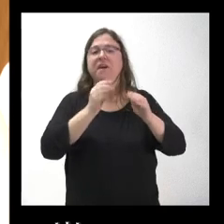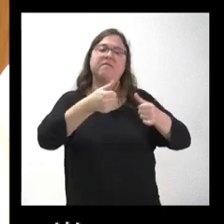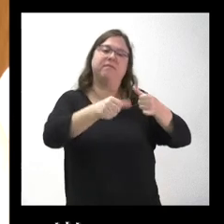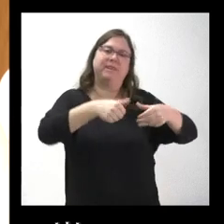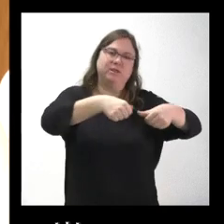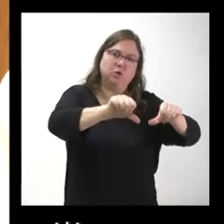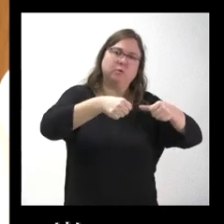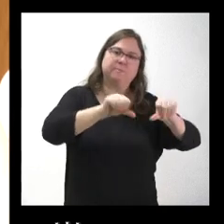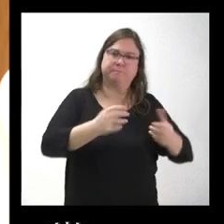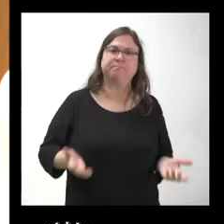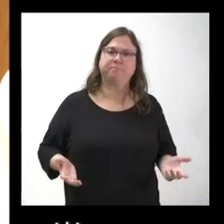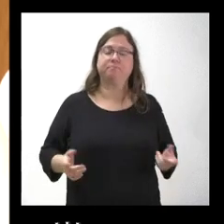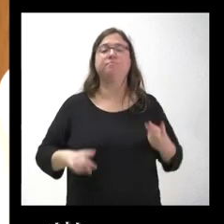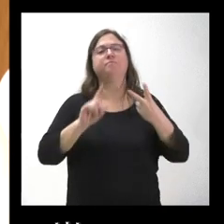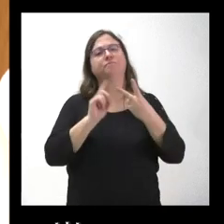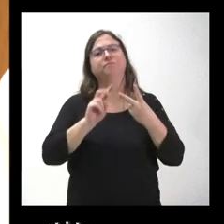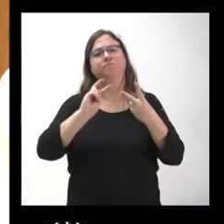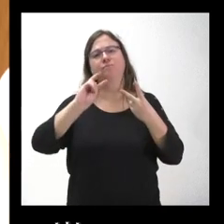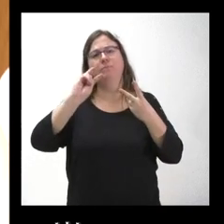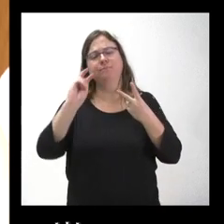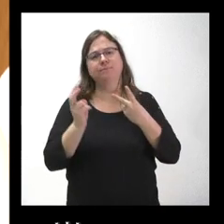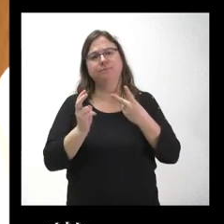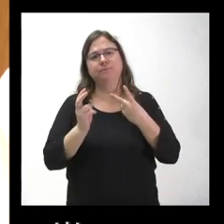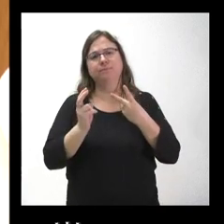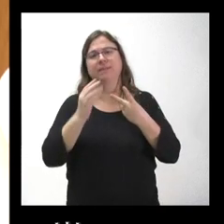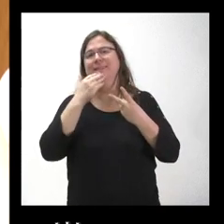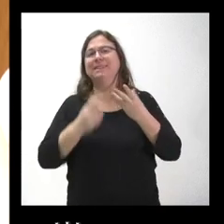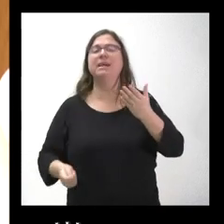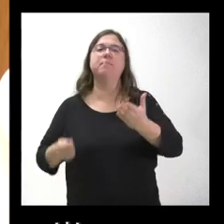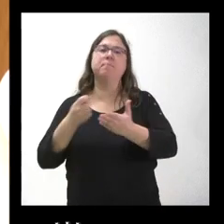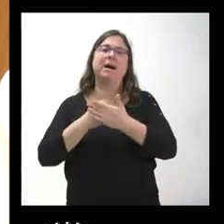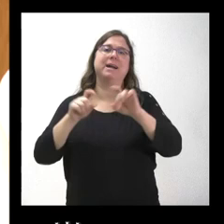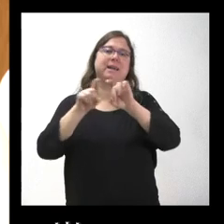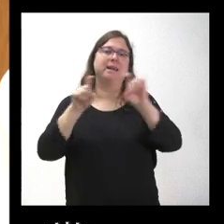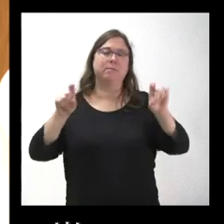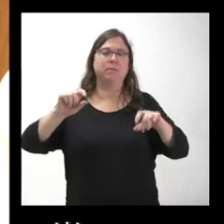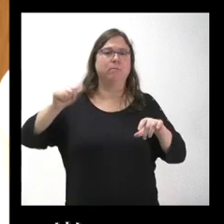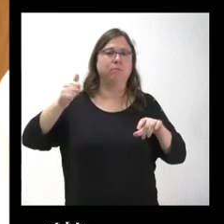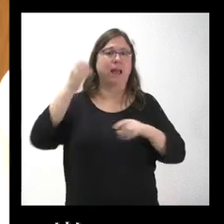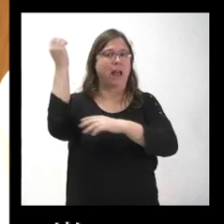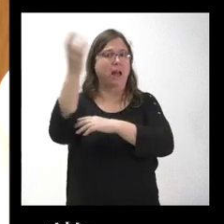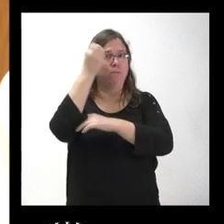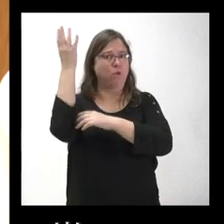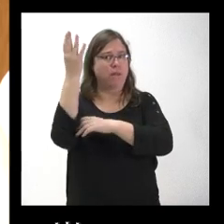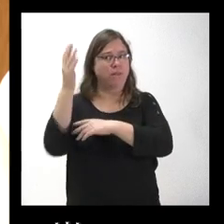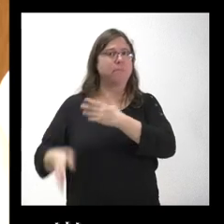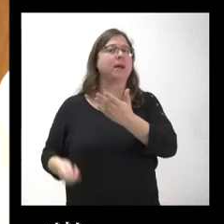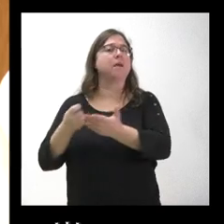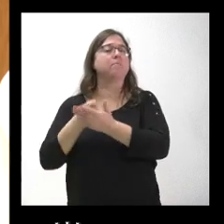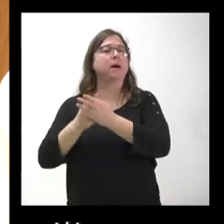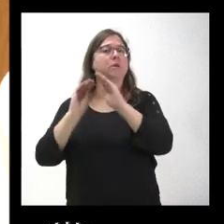decir? Y, por otro lado, en relación al pago de la empresa concesionaria de las ambulancias a sus trabajadores,